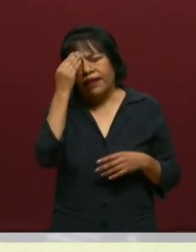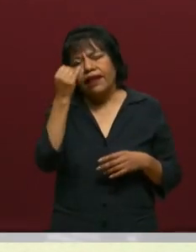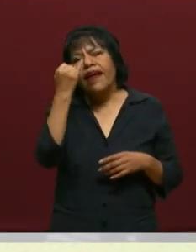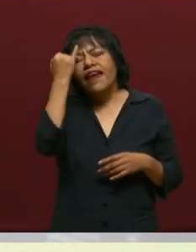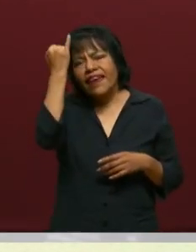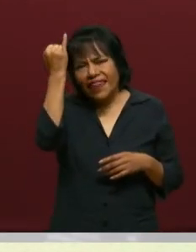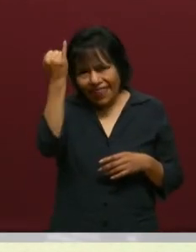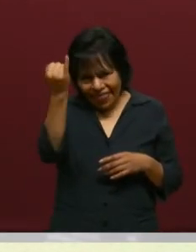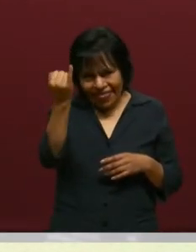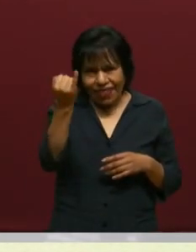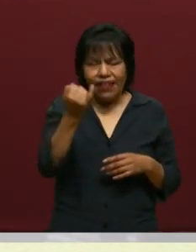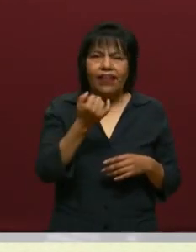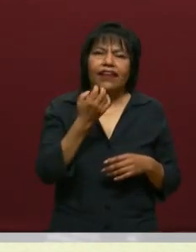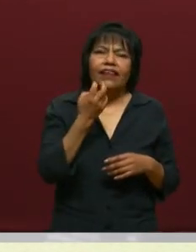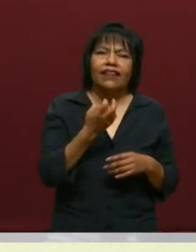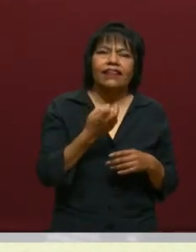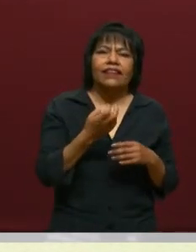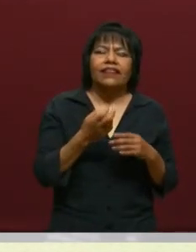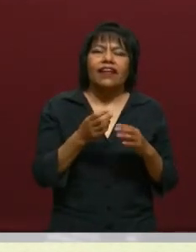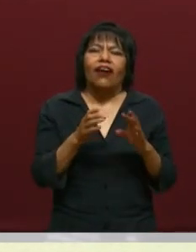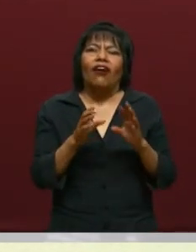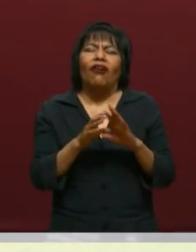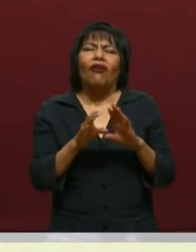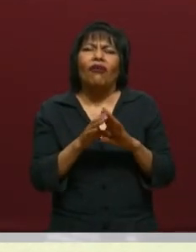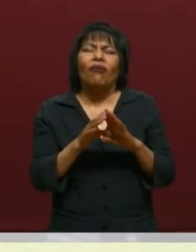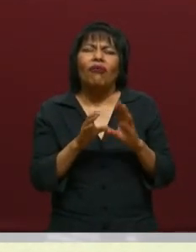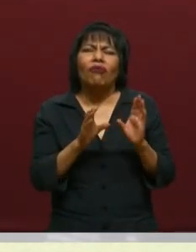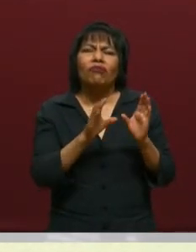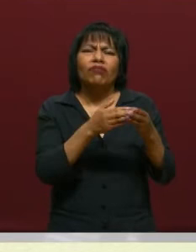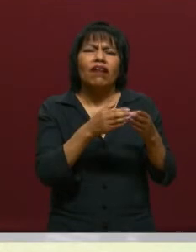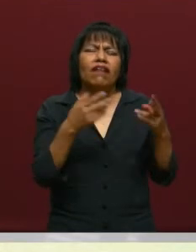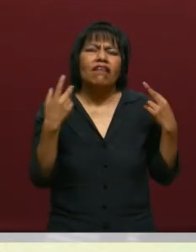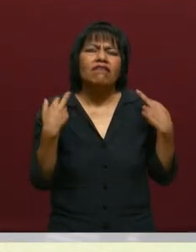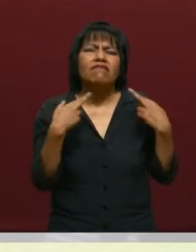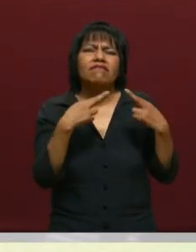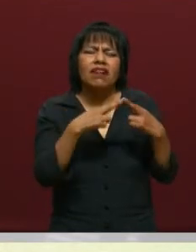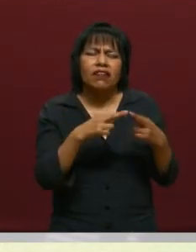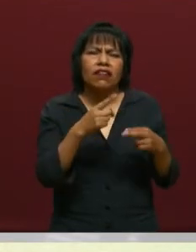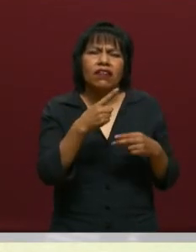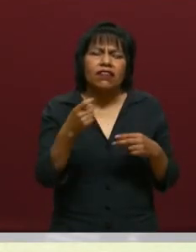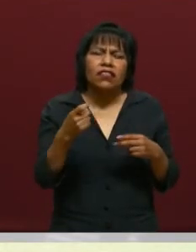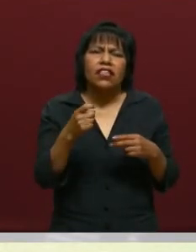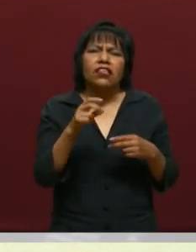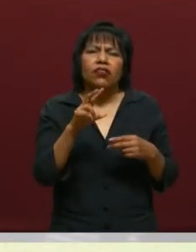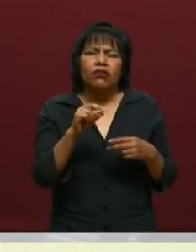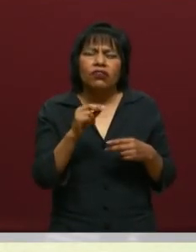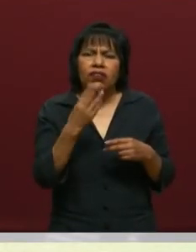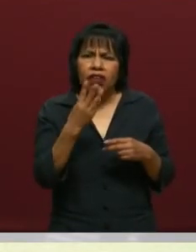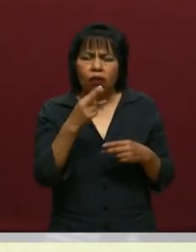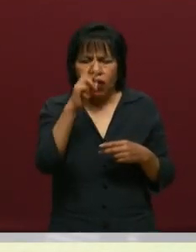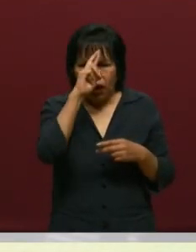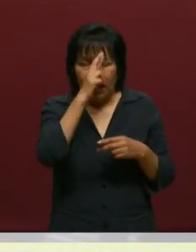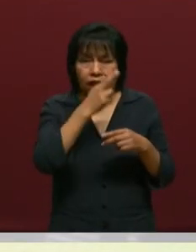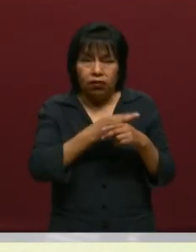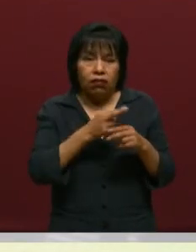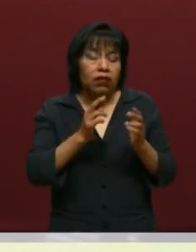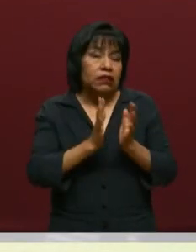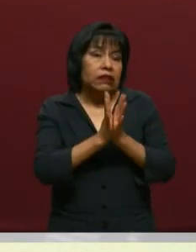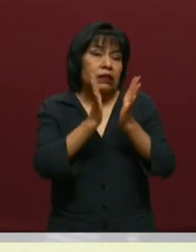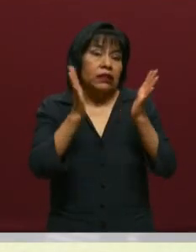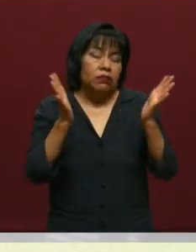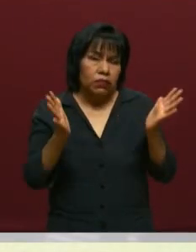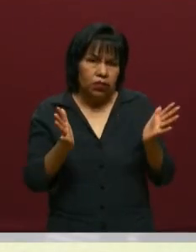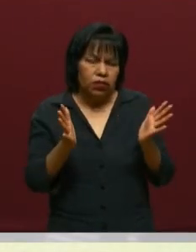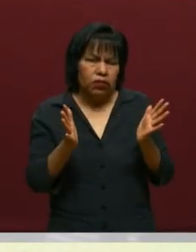amplitud, en donde, bueno, pues estos cuerpos académicos y los 184 rectores participan